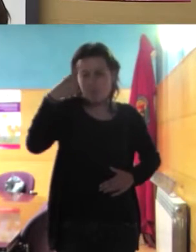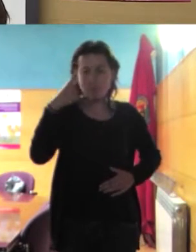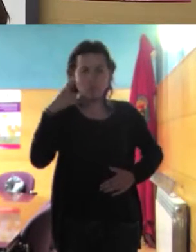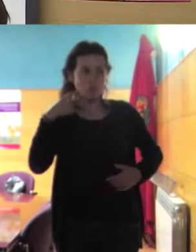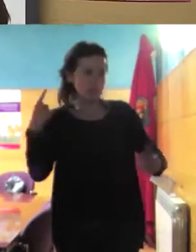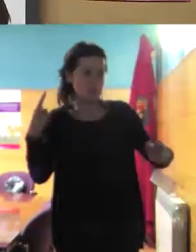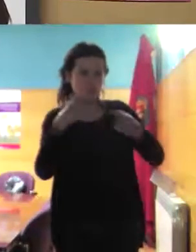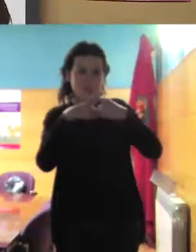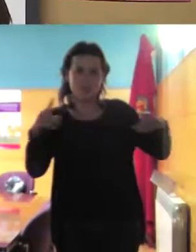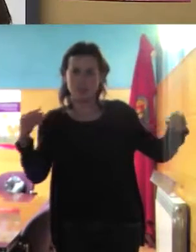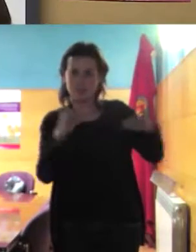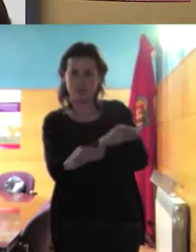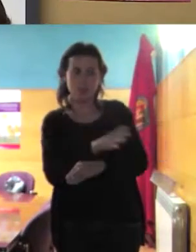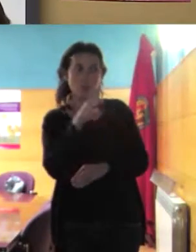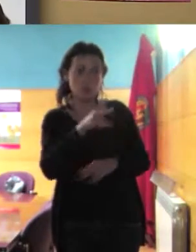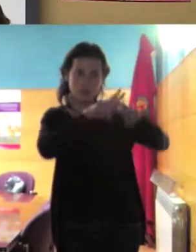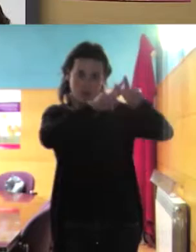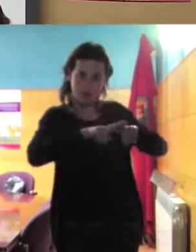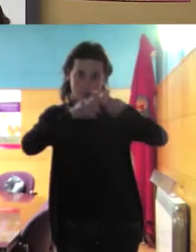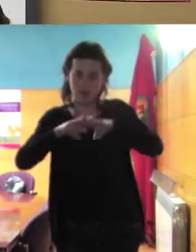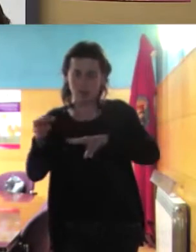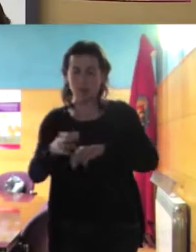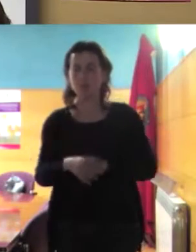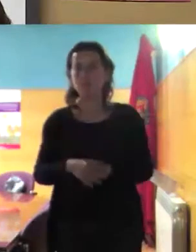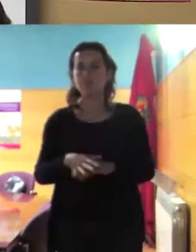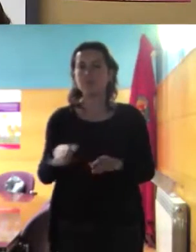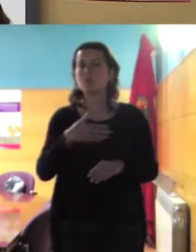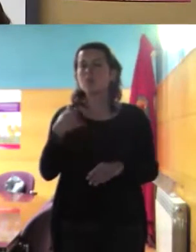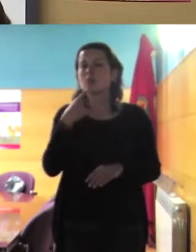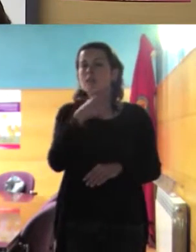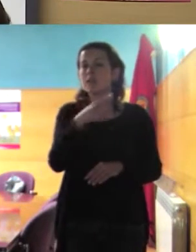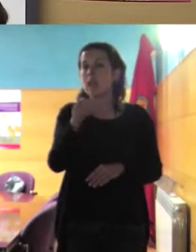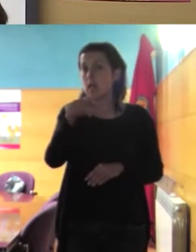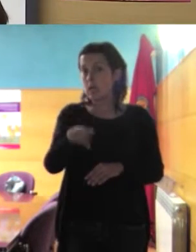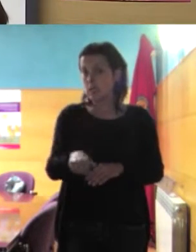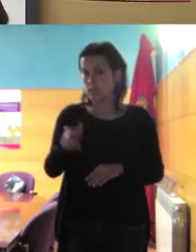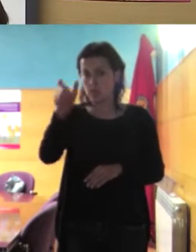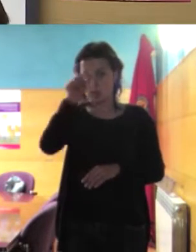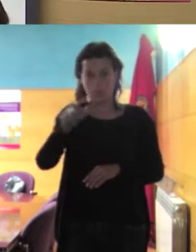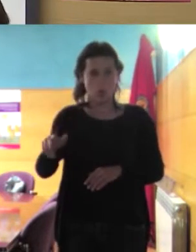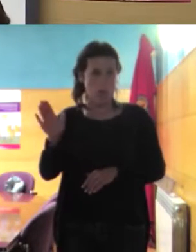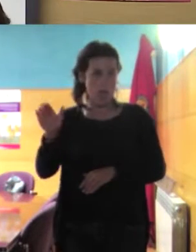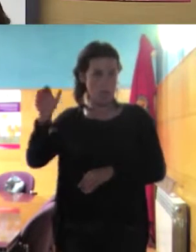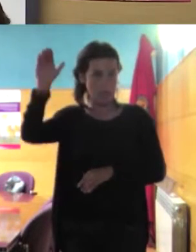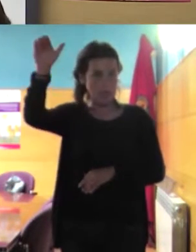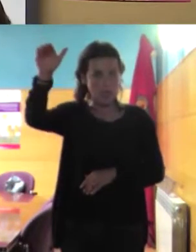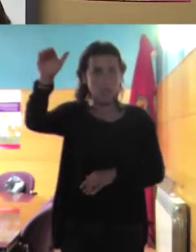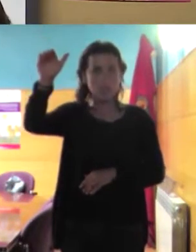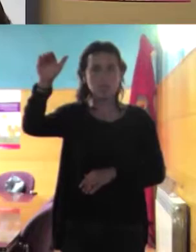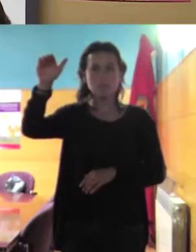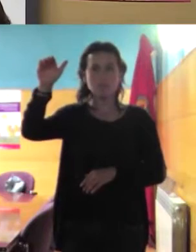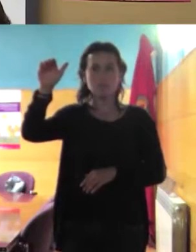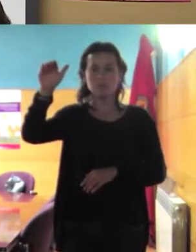yo sí que quisiera decir una cosilla y es aquí hay personas de origen extranjero de otros países que viven aquí que son